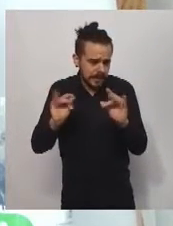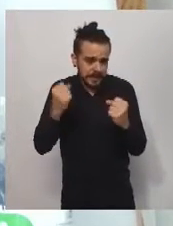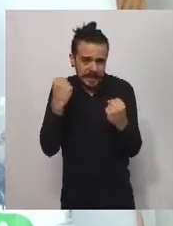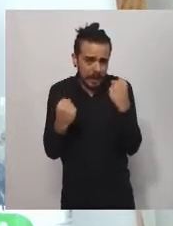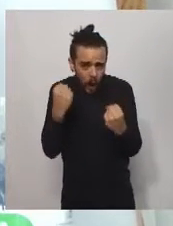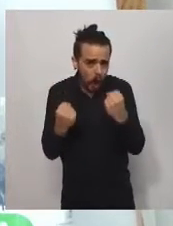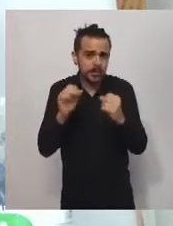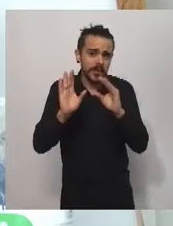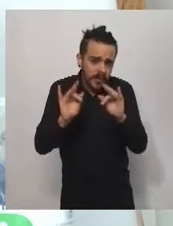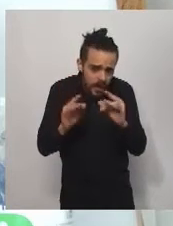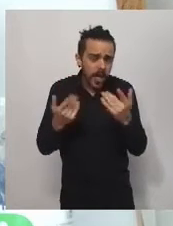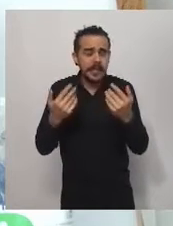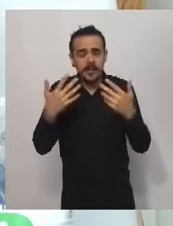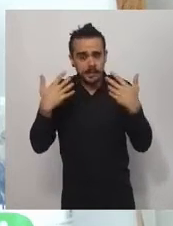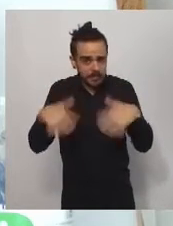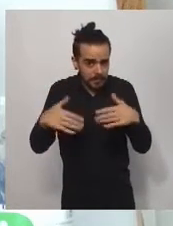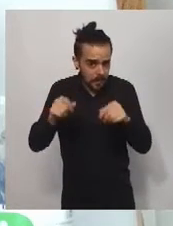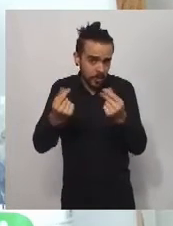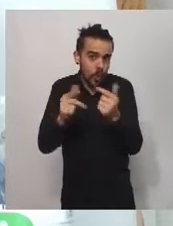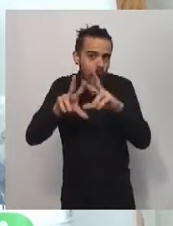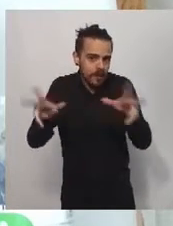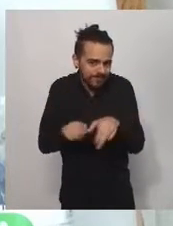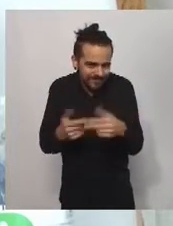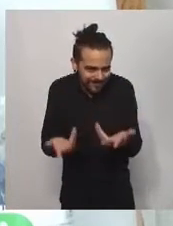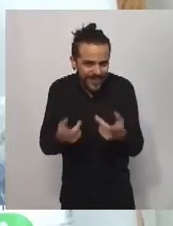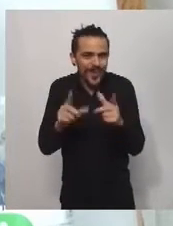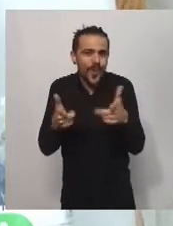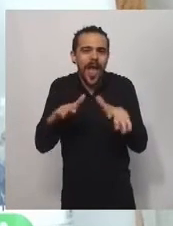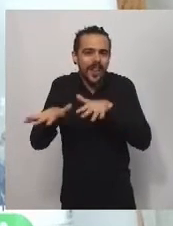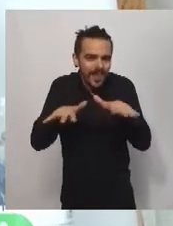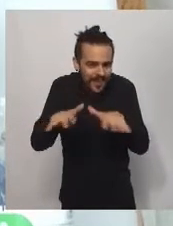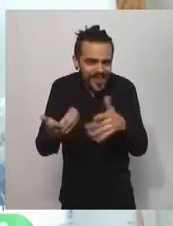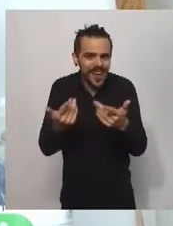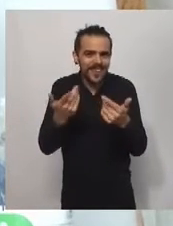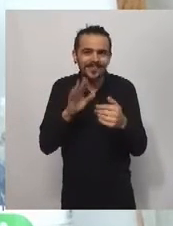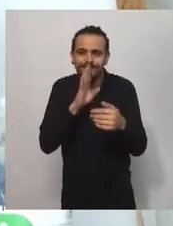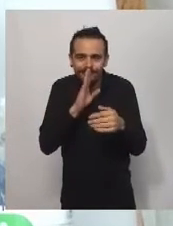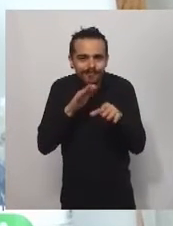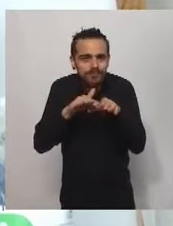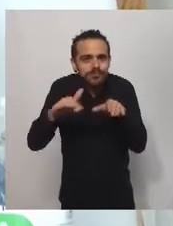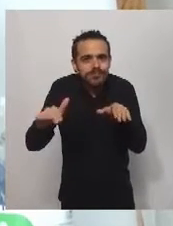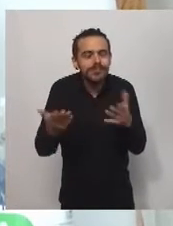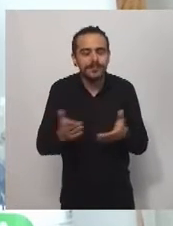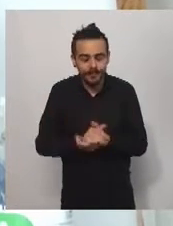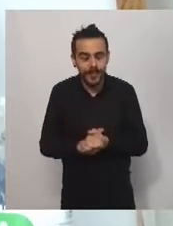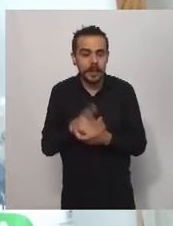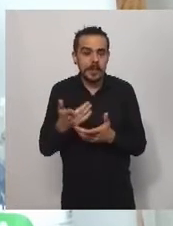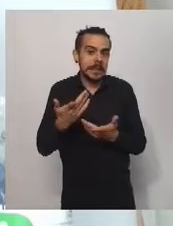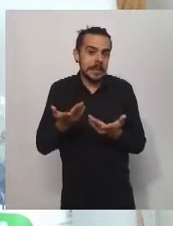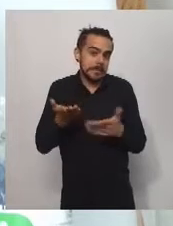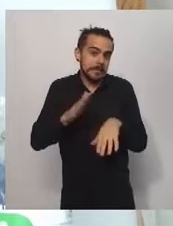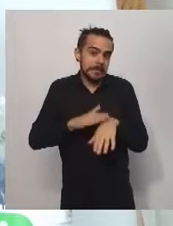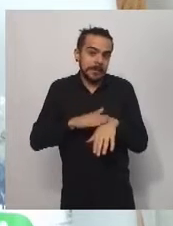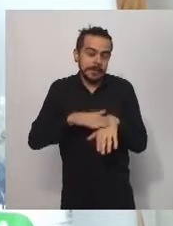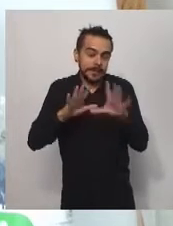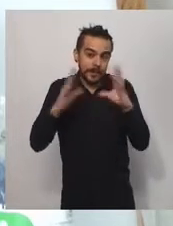reafirmar su problemática que pasa por la parálisis total de la actividad